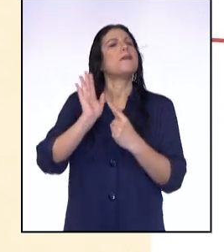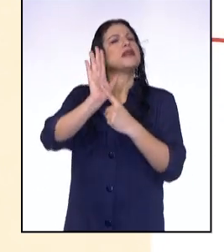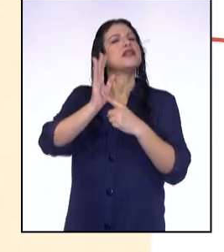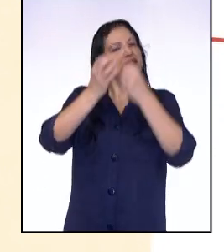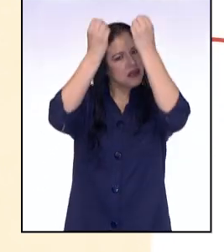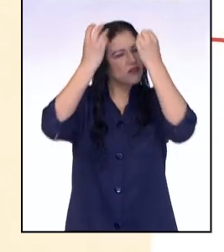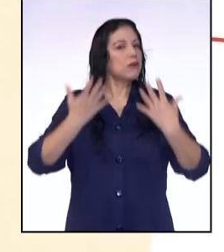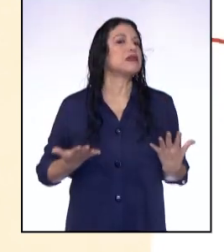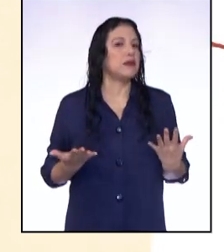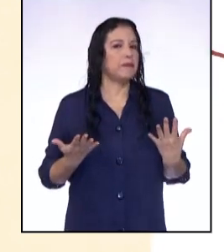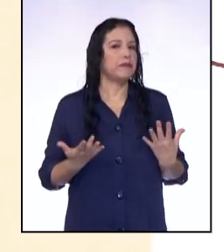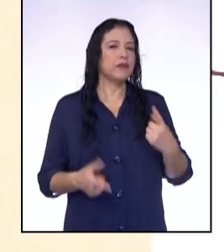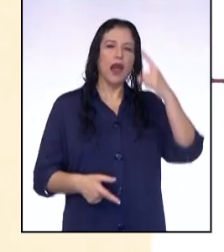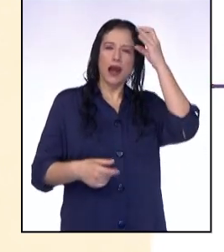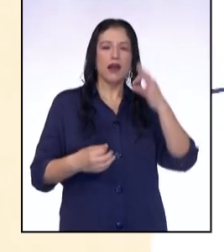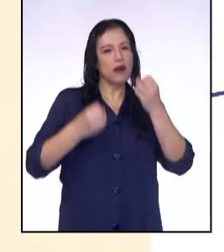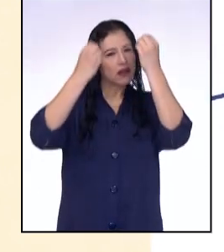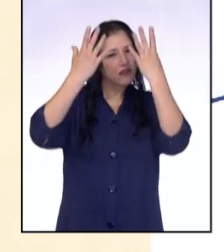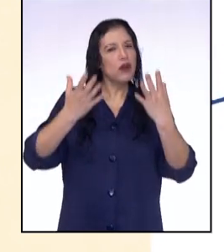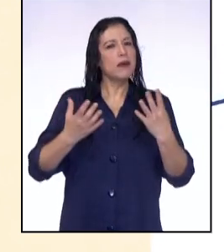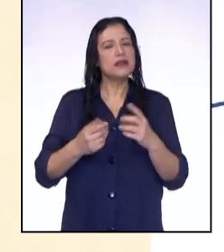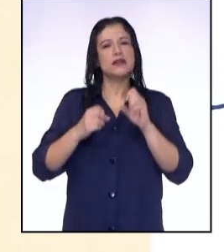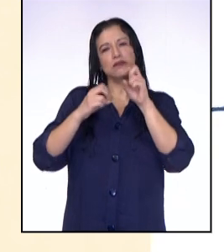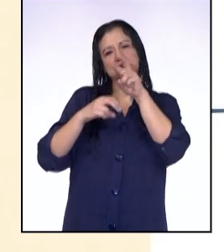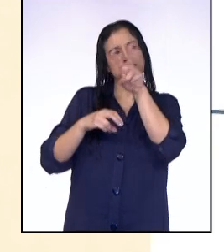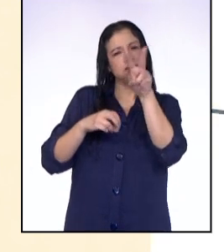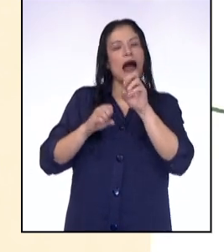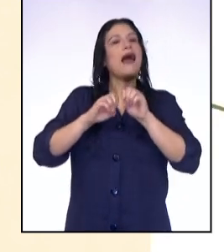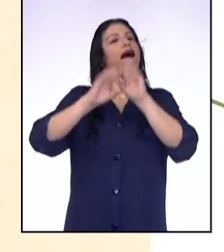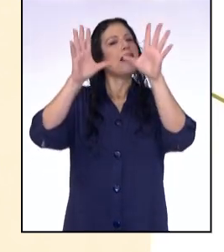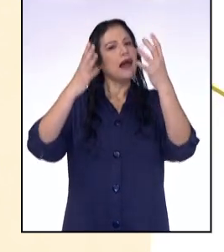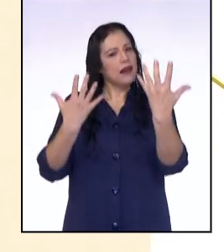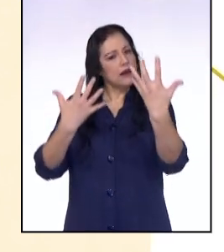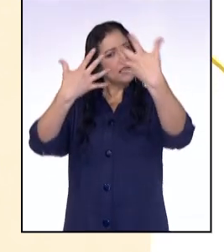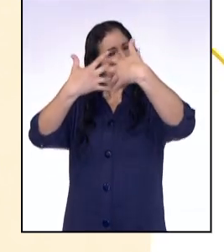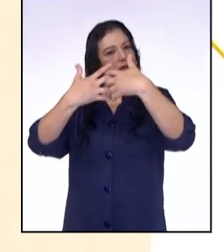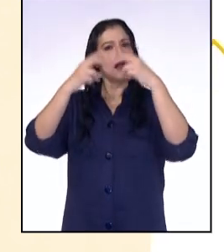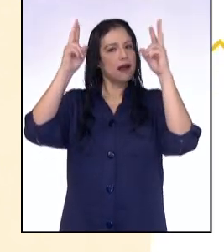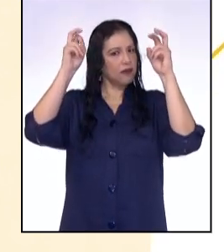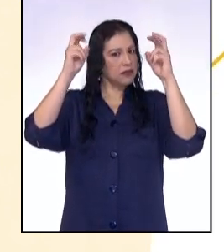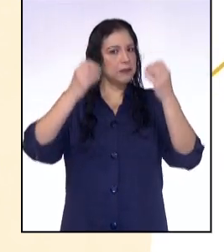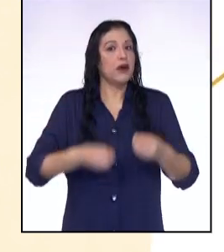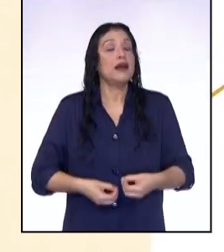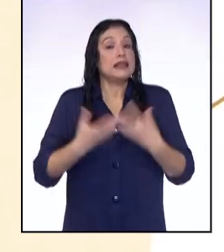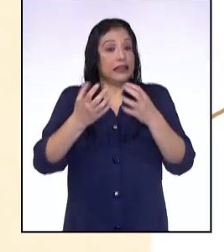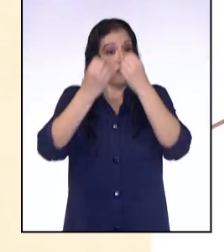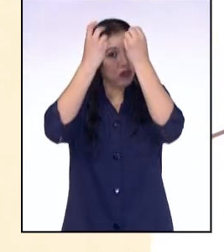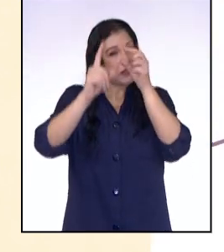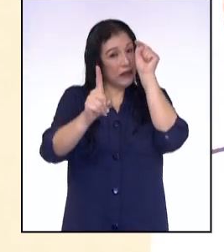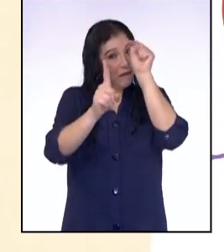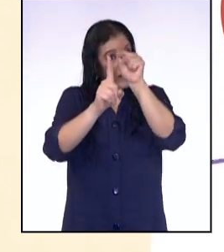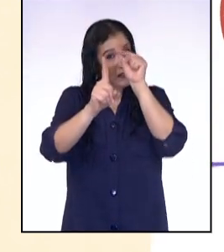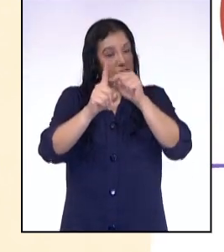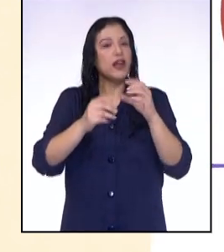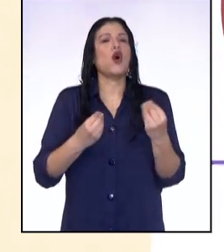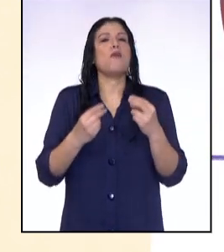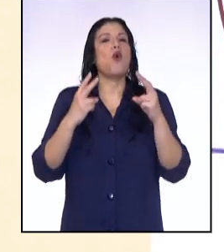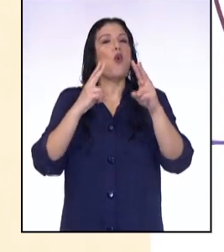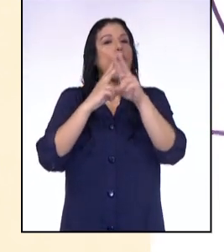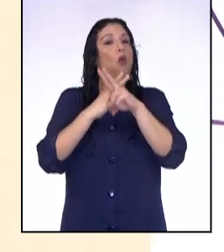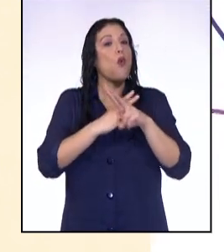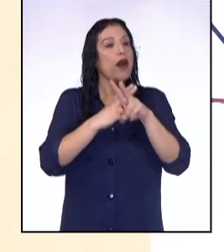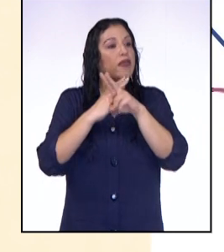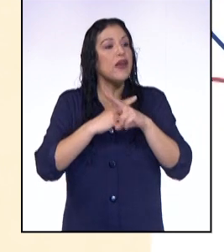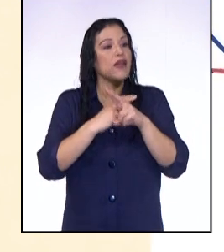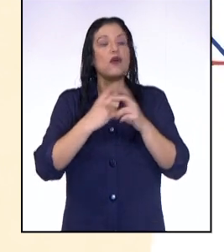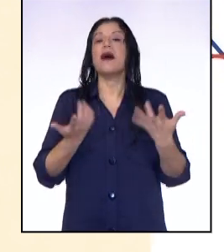información? Creo que la información está bastante clara y relacionada al título. Se brinda información específica sobre los cuidados para la